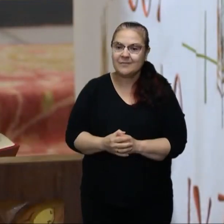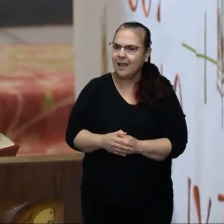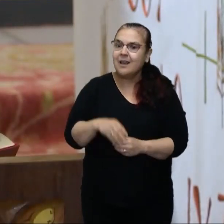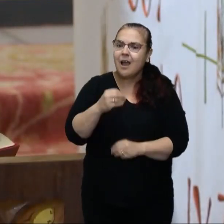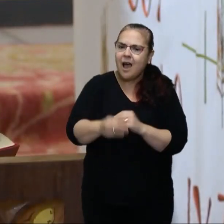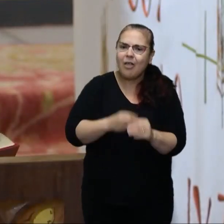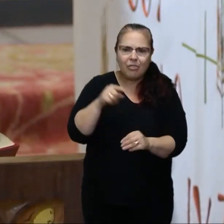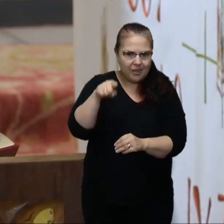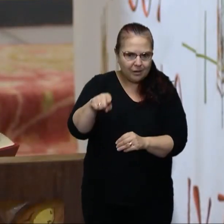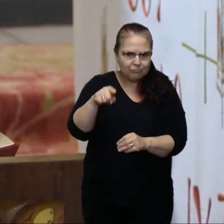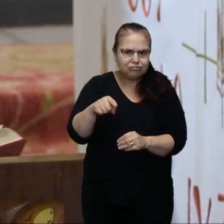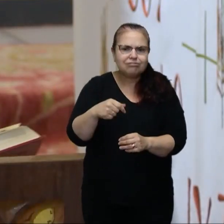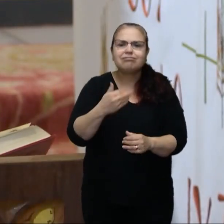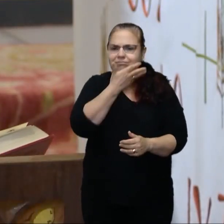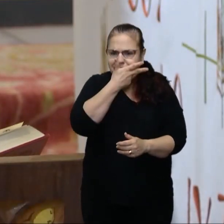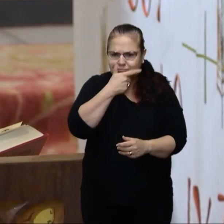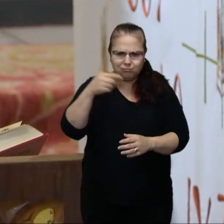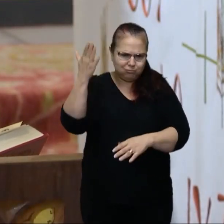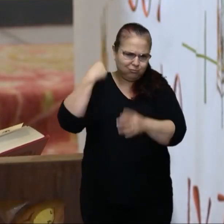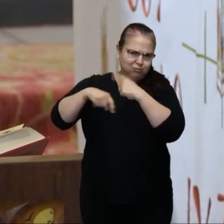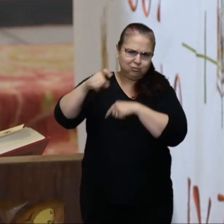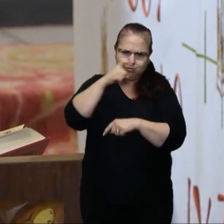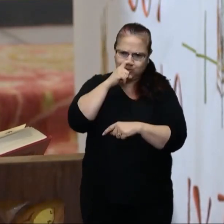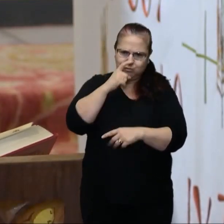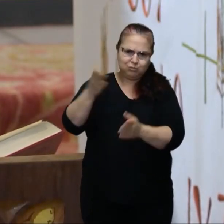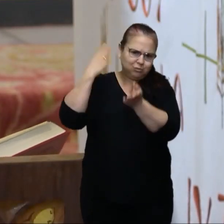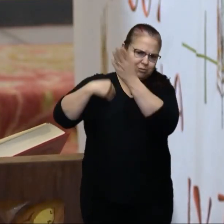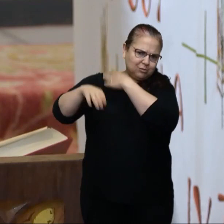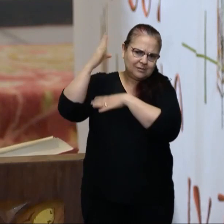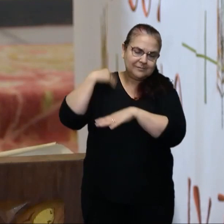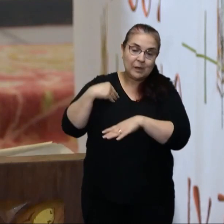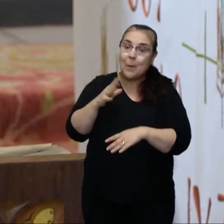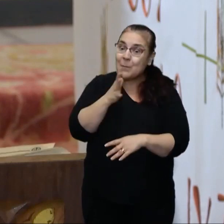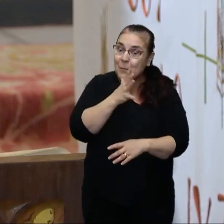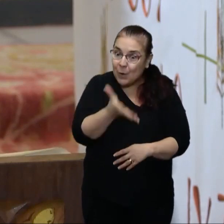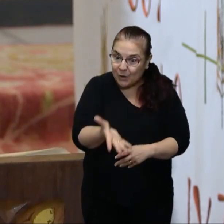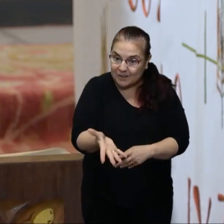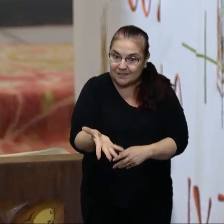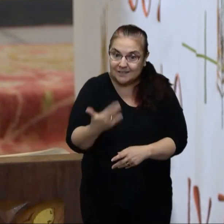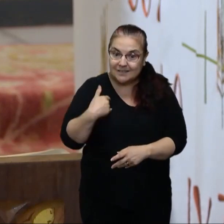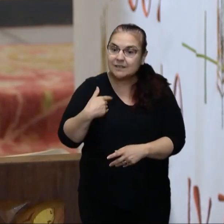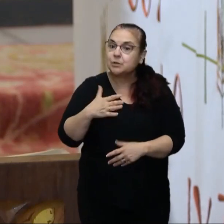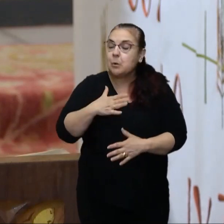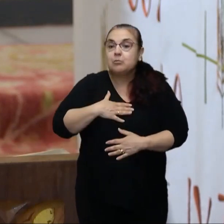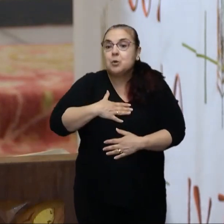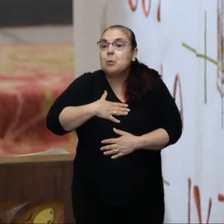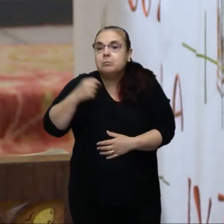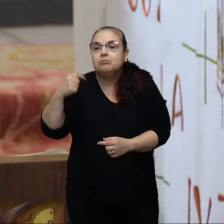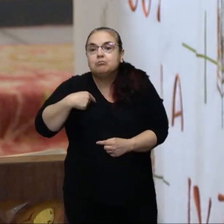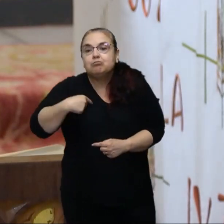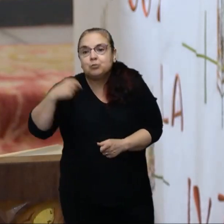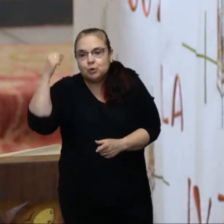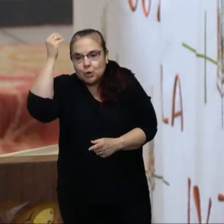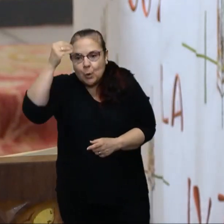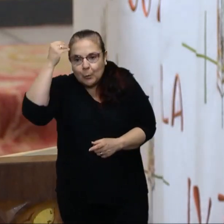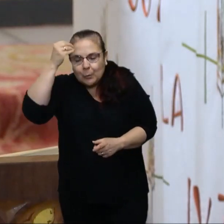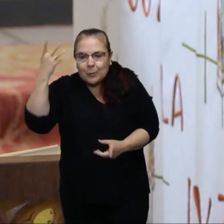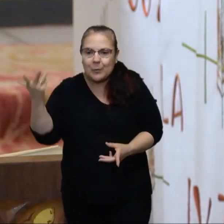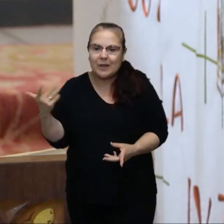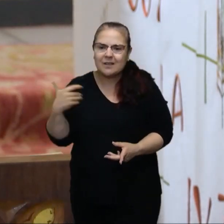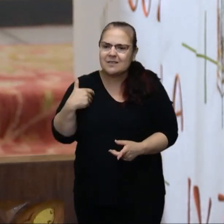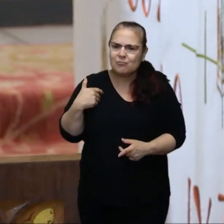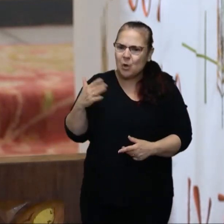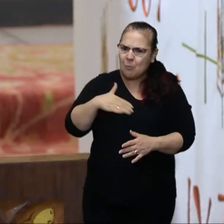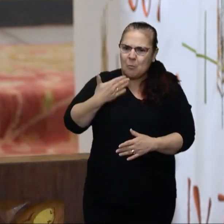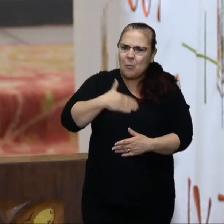hace que esto sea conocido desde antiguo. Por eso, a mi parecer, no hay que molestar a los